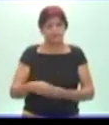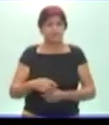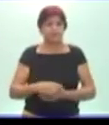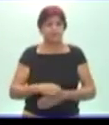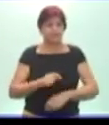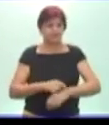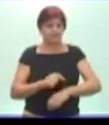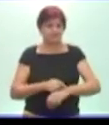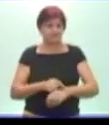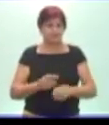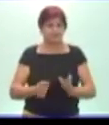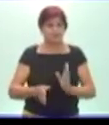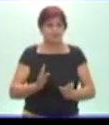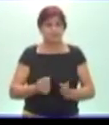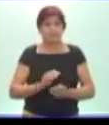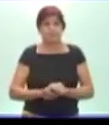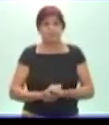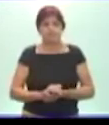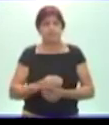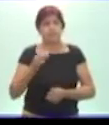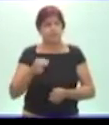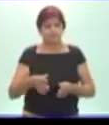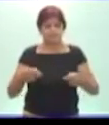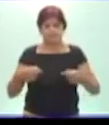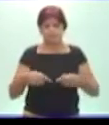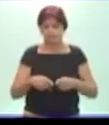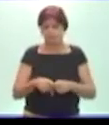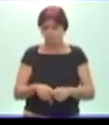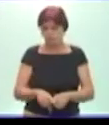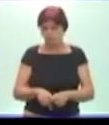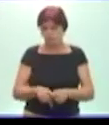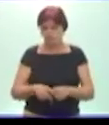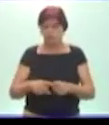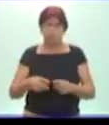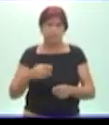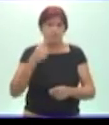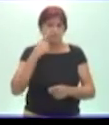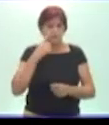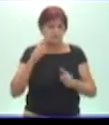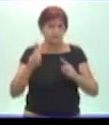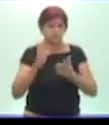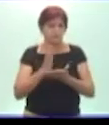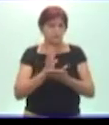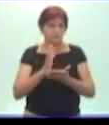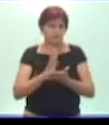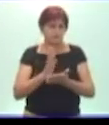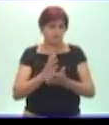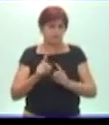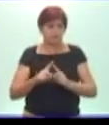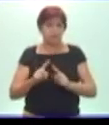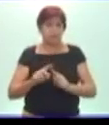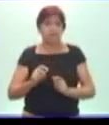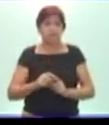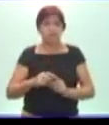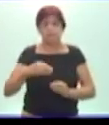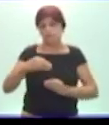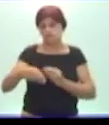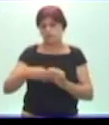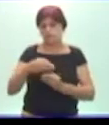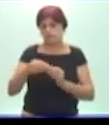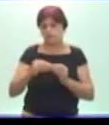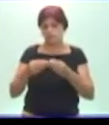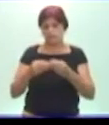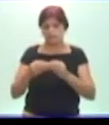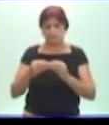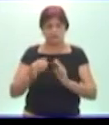Durante este tiempo hemos estado muy unidas en los inicios de la pandemia seguimos las teleclases y fuimos intercalando las actividades